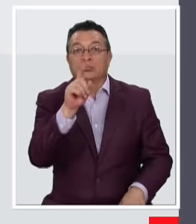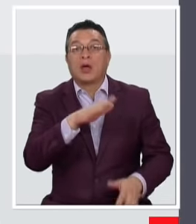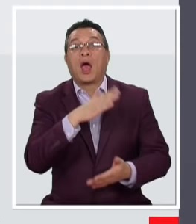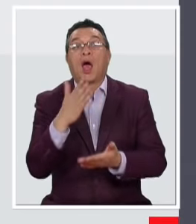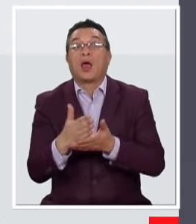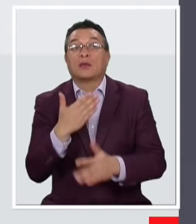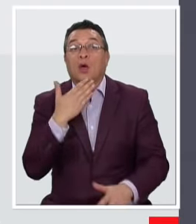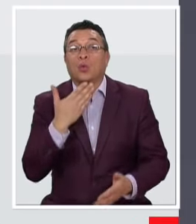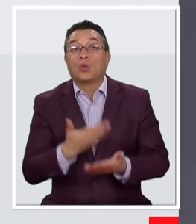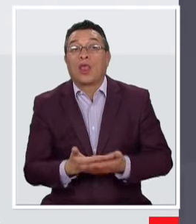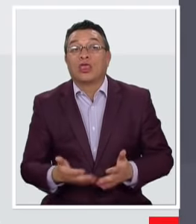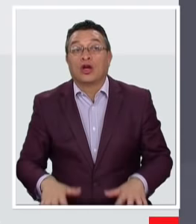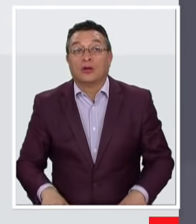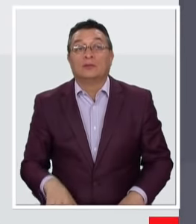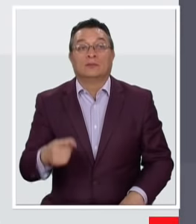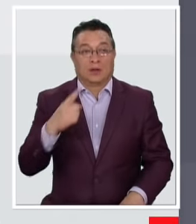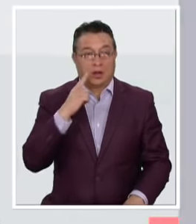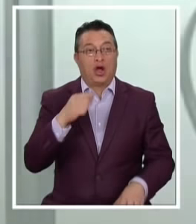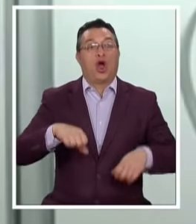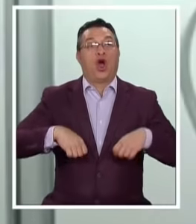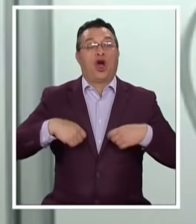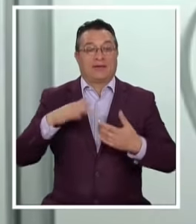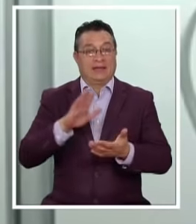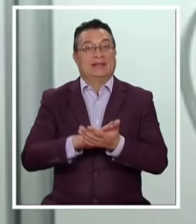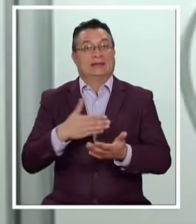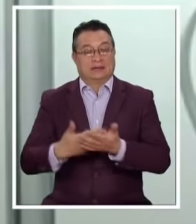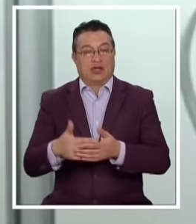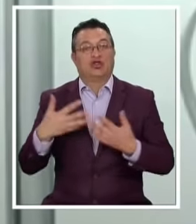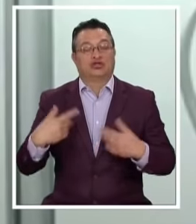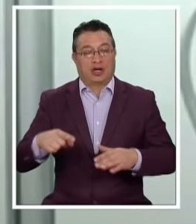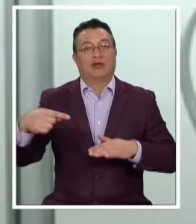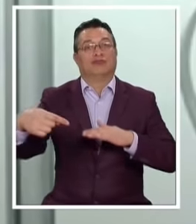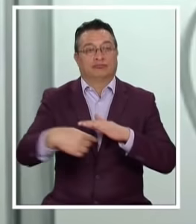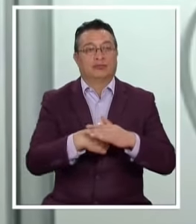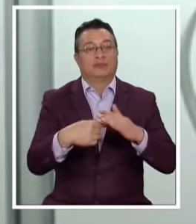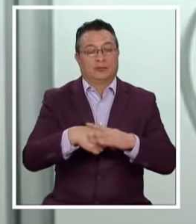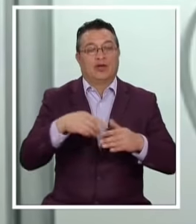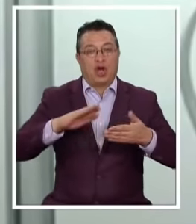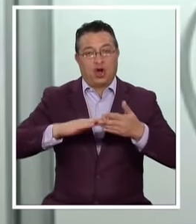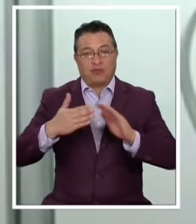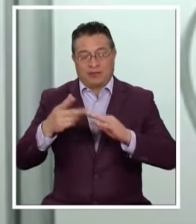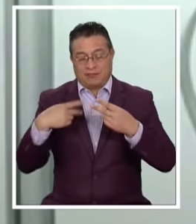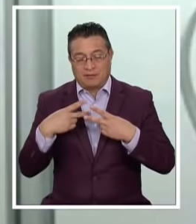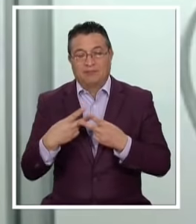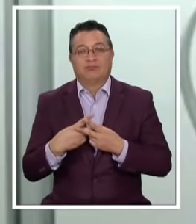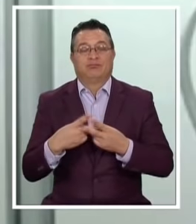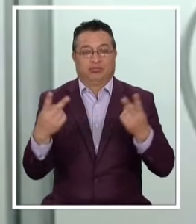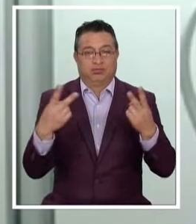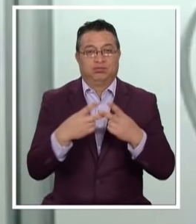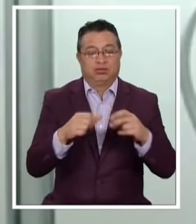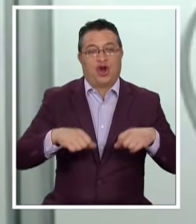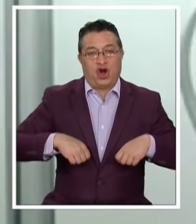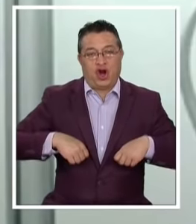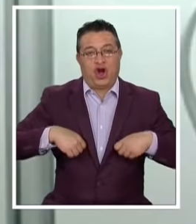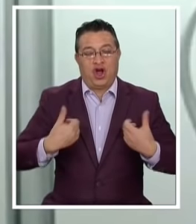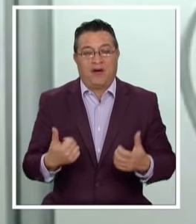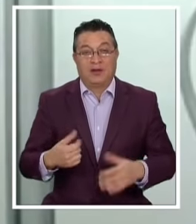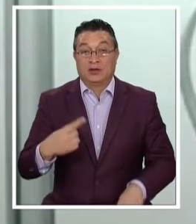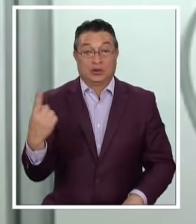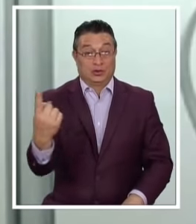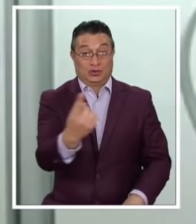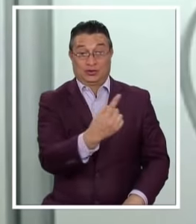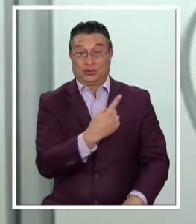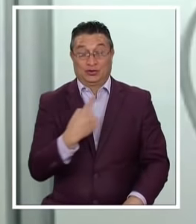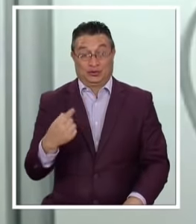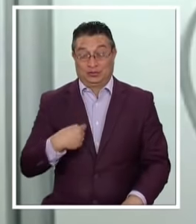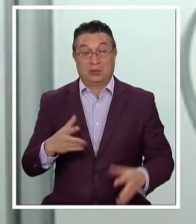cuándo? Están llegando También jóvenes sanos Y ese es el mensaje Que le queremos transmitir A la comunidad Sobre todo Gente joven Nadie está